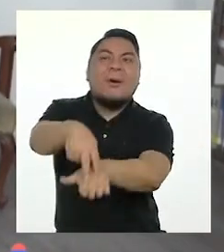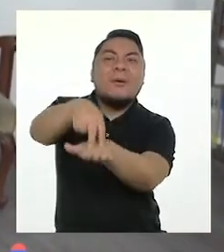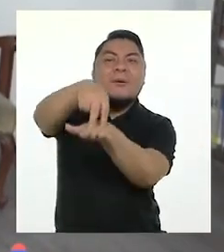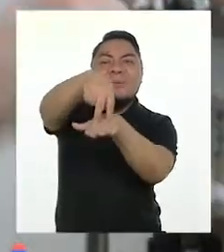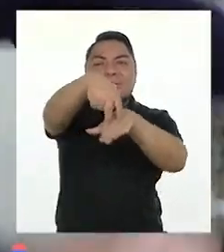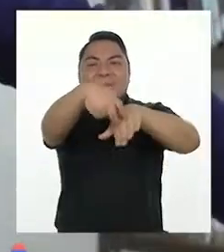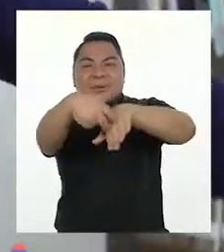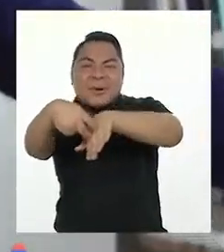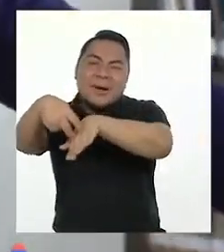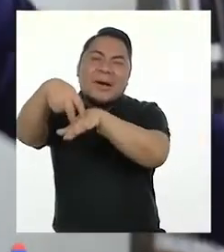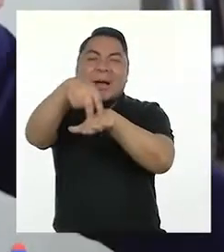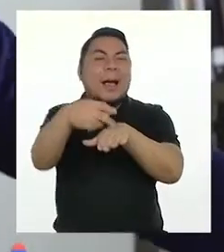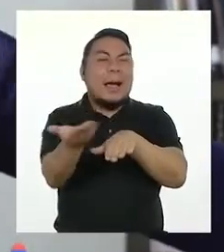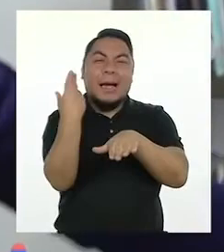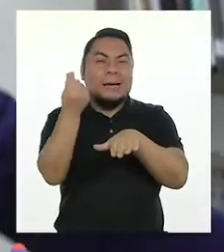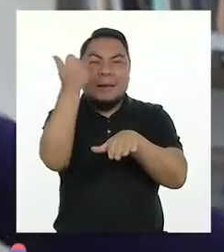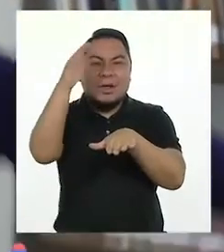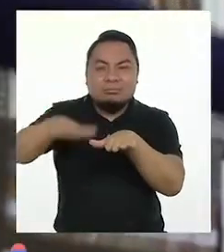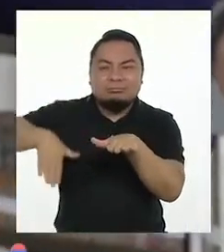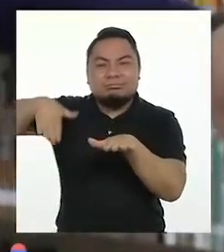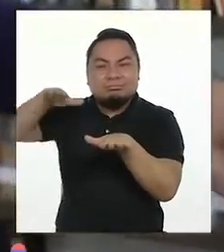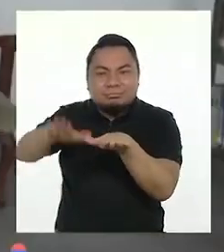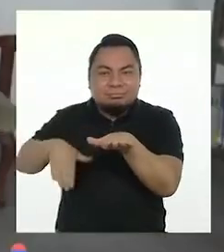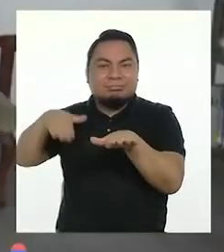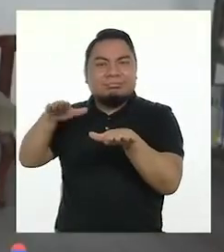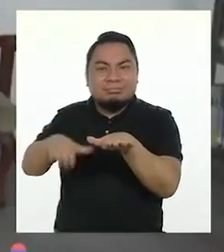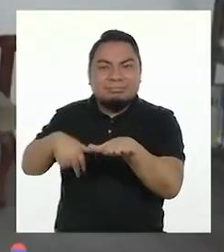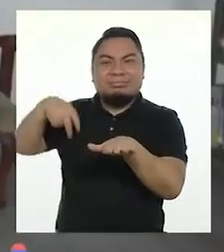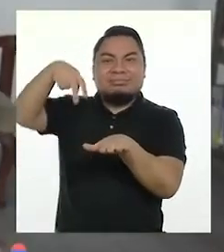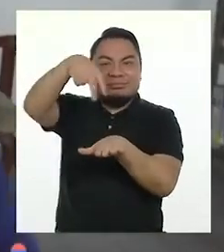¡Uy! ¡Ya! ¡Más rápido! ¡Ja, ja, ja!